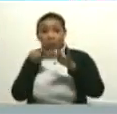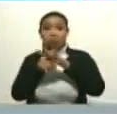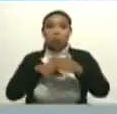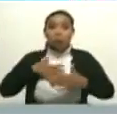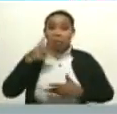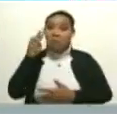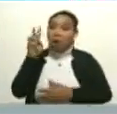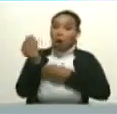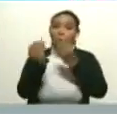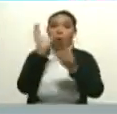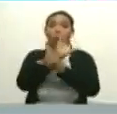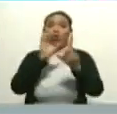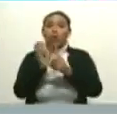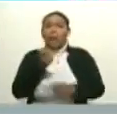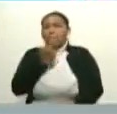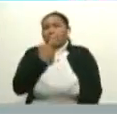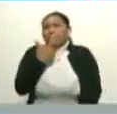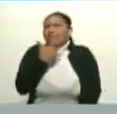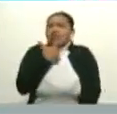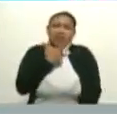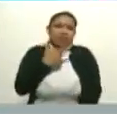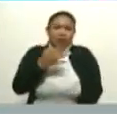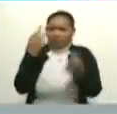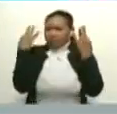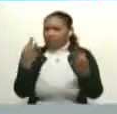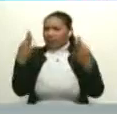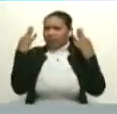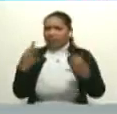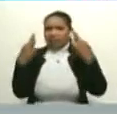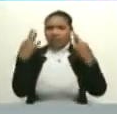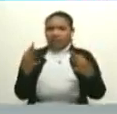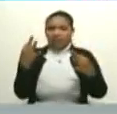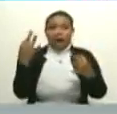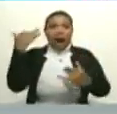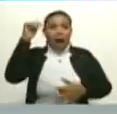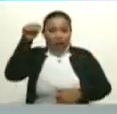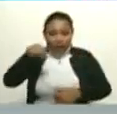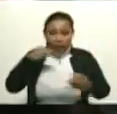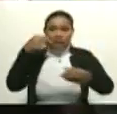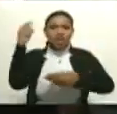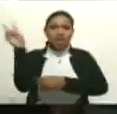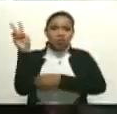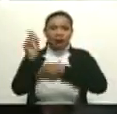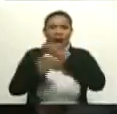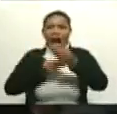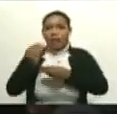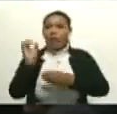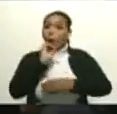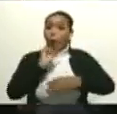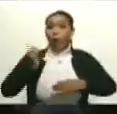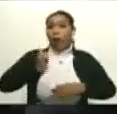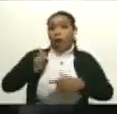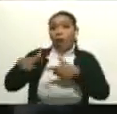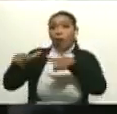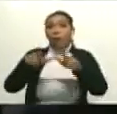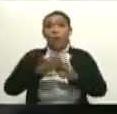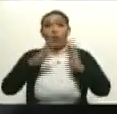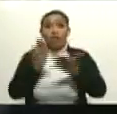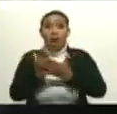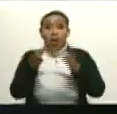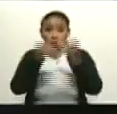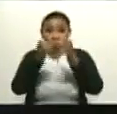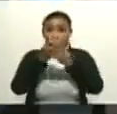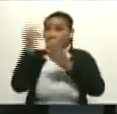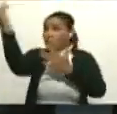cultura más bella y de calidad, que pueda tenerse acceso en Venezuela o en el mundo, los grupos que vinieron